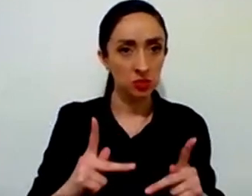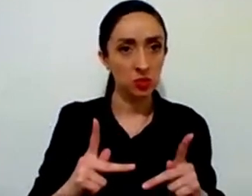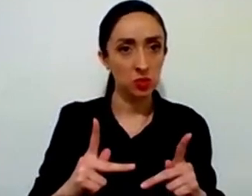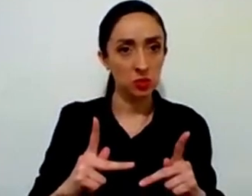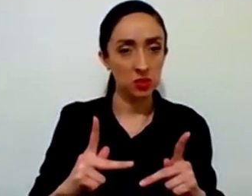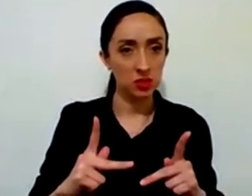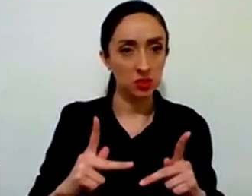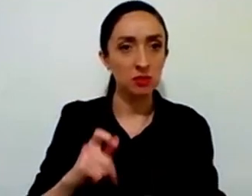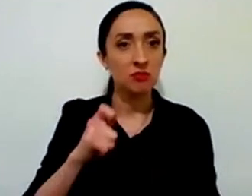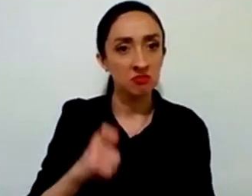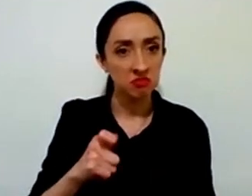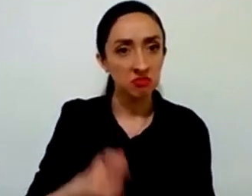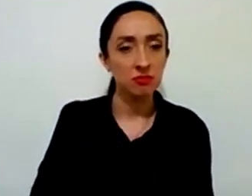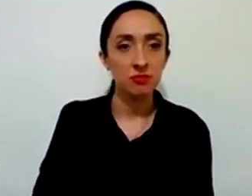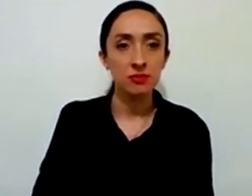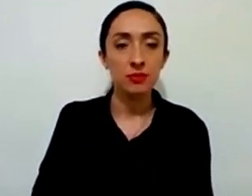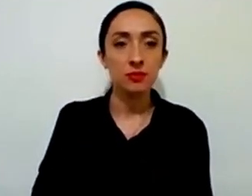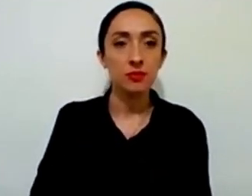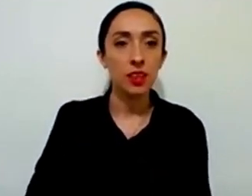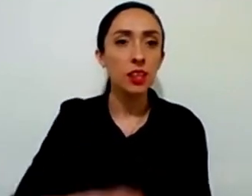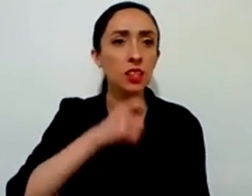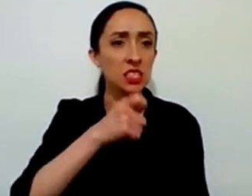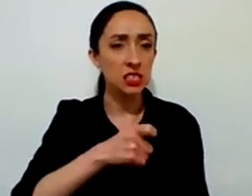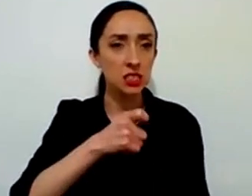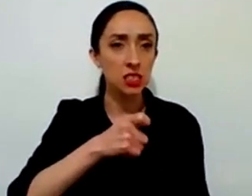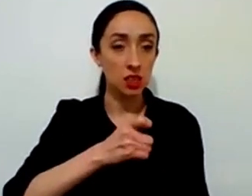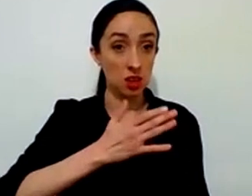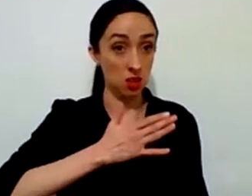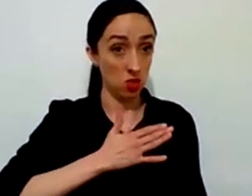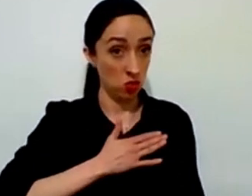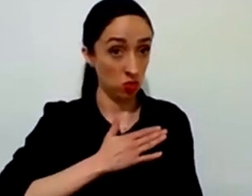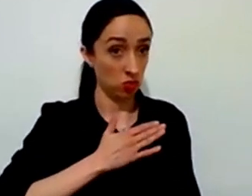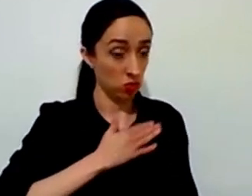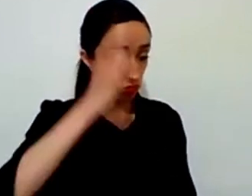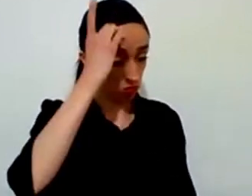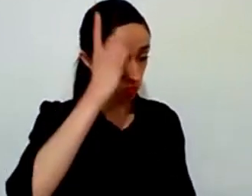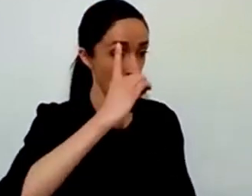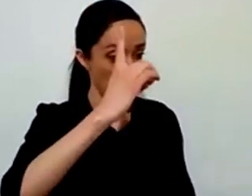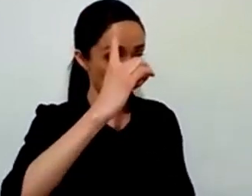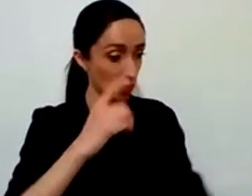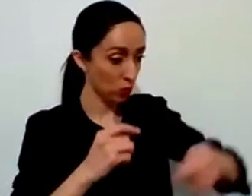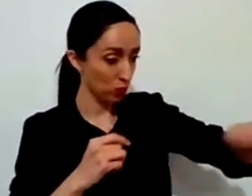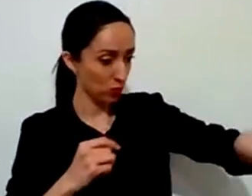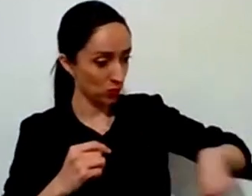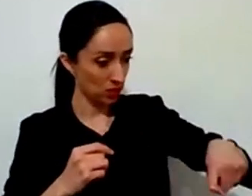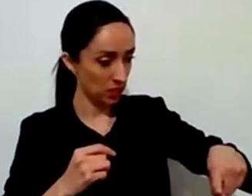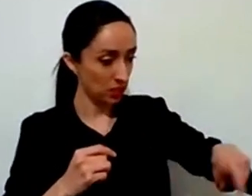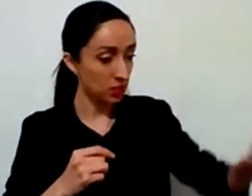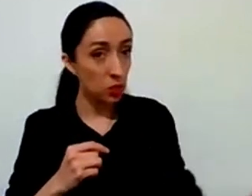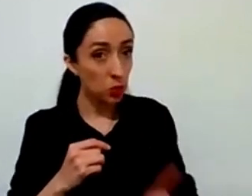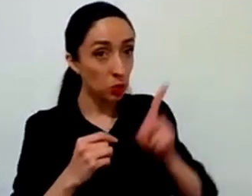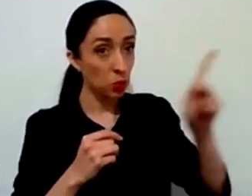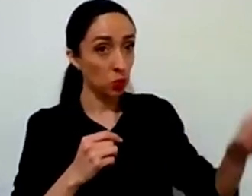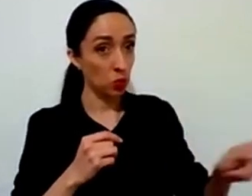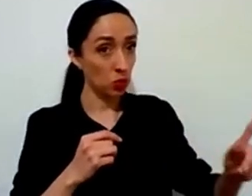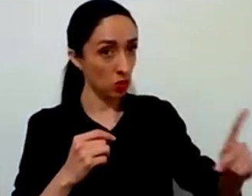de ustedes serán mi pueblo y yo seré su Dios pues el pacto que normalmente es algo